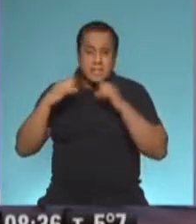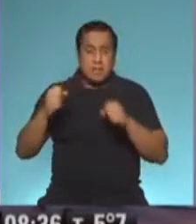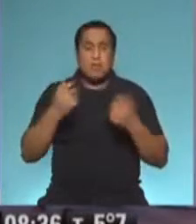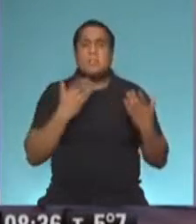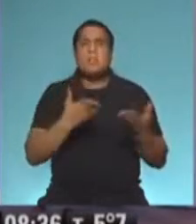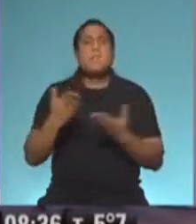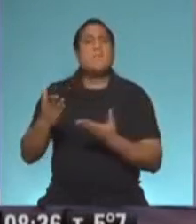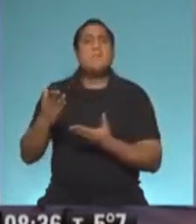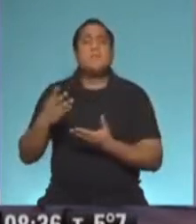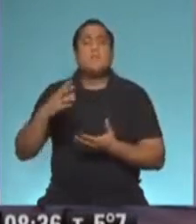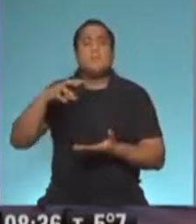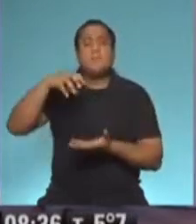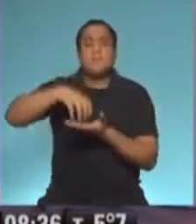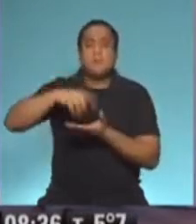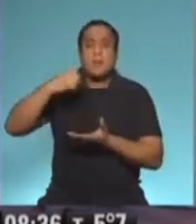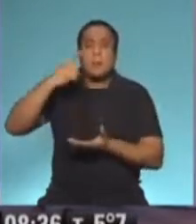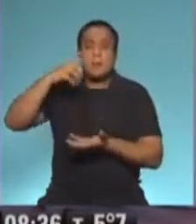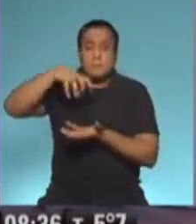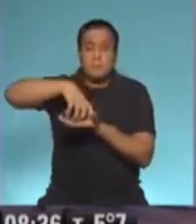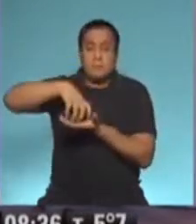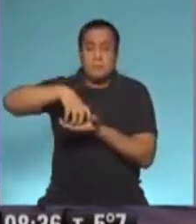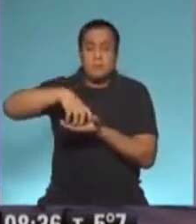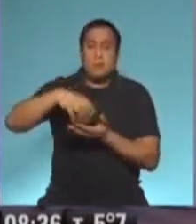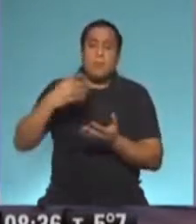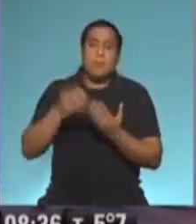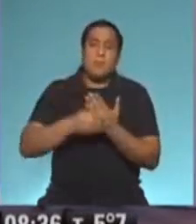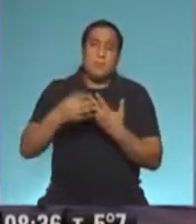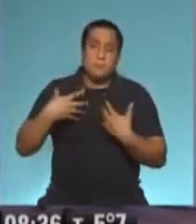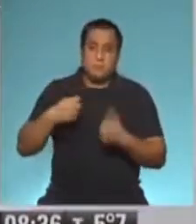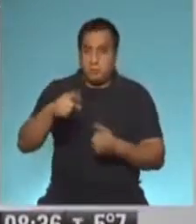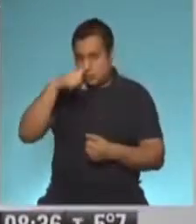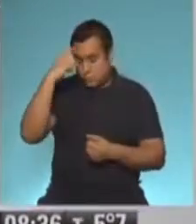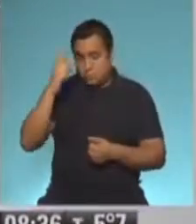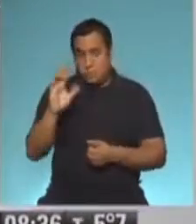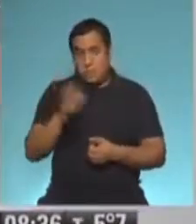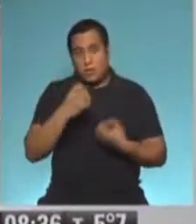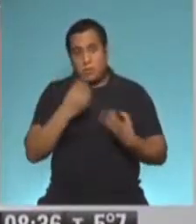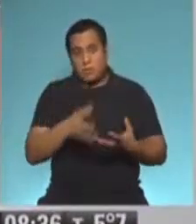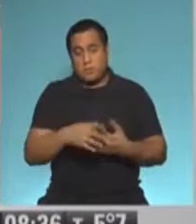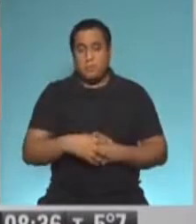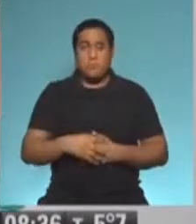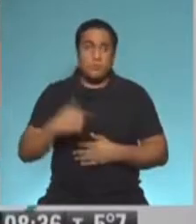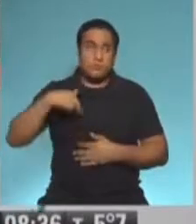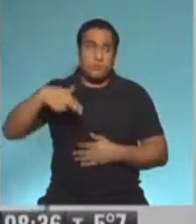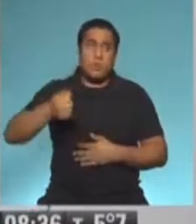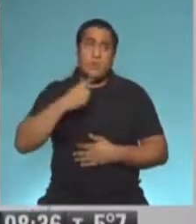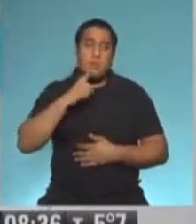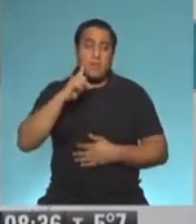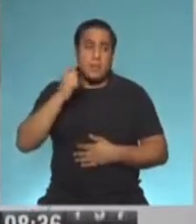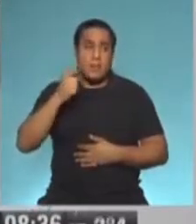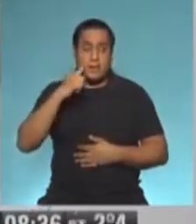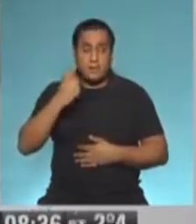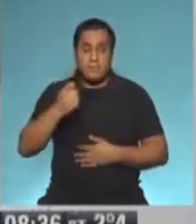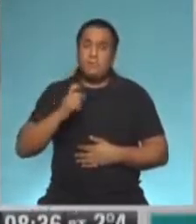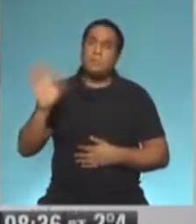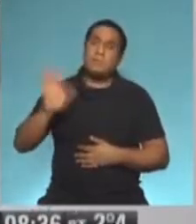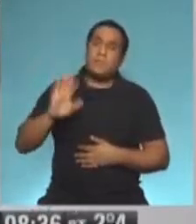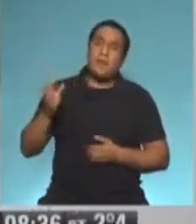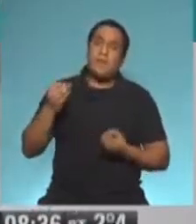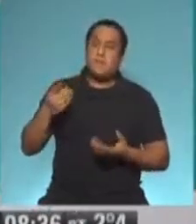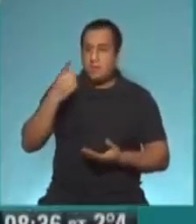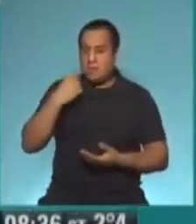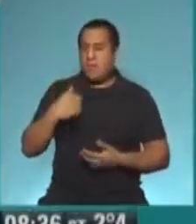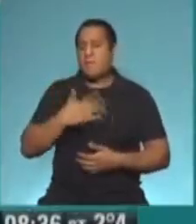del Instituto del Ministerio de Salud de la Nación. Alejandro, ¿cómo estás? Aquí Nati Paratore. ¿Qué tal Nati? Buen día,